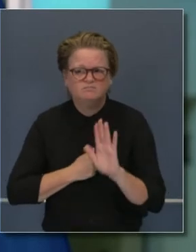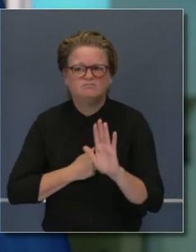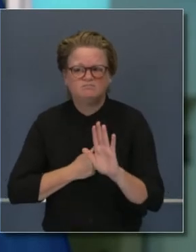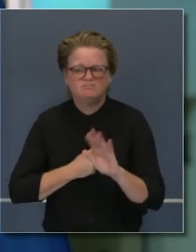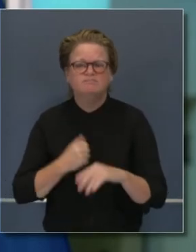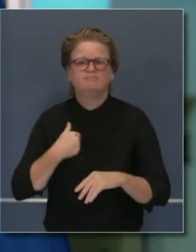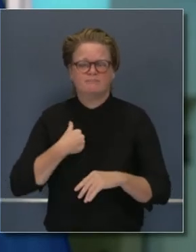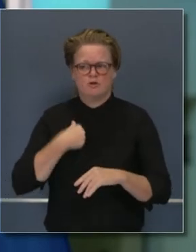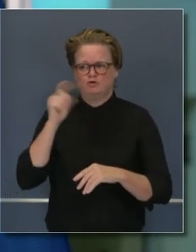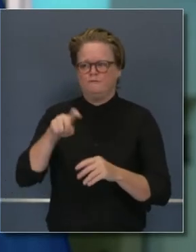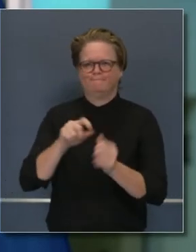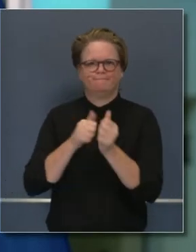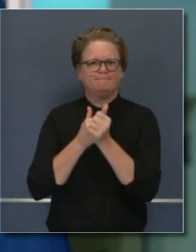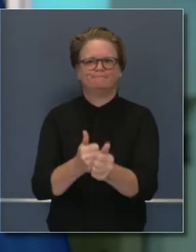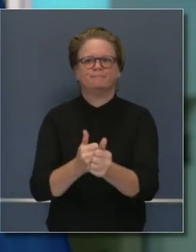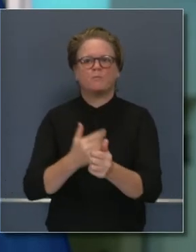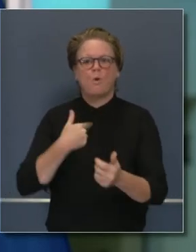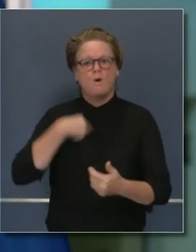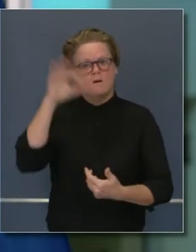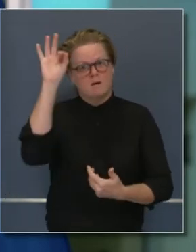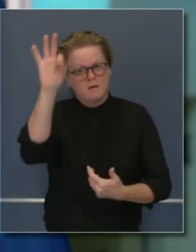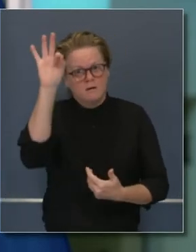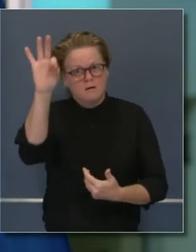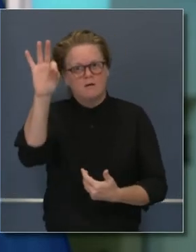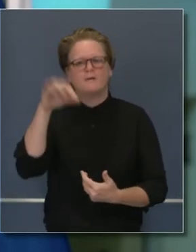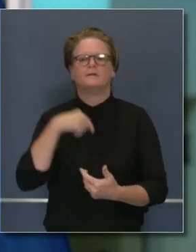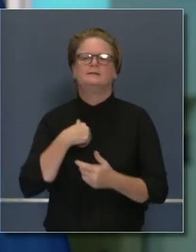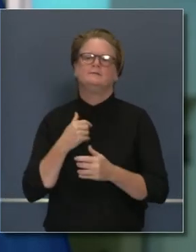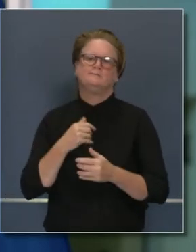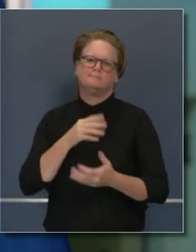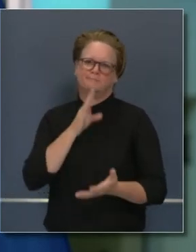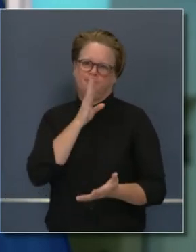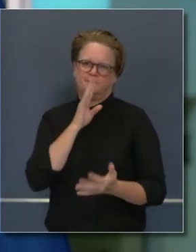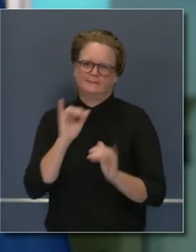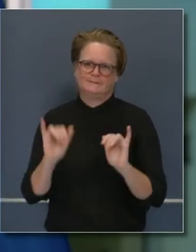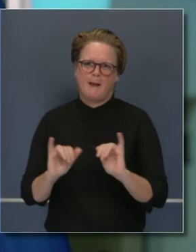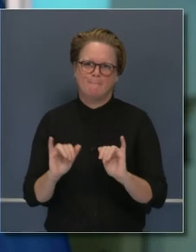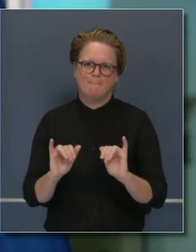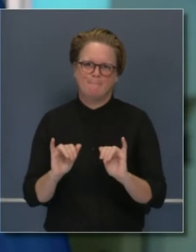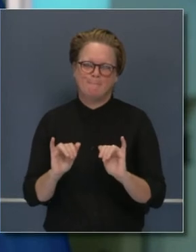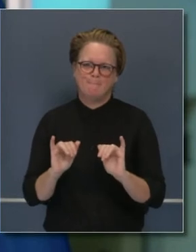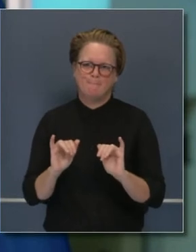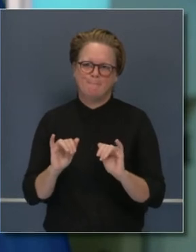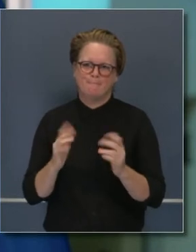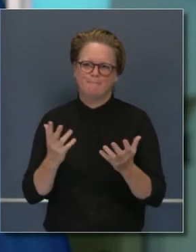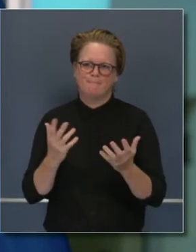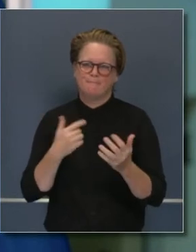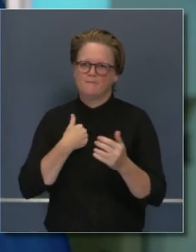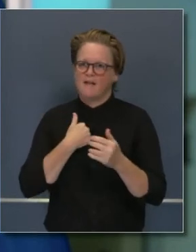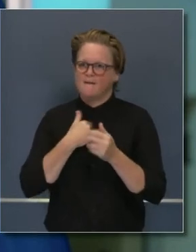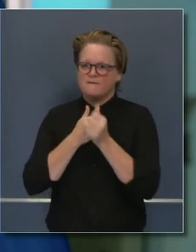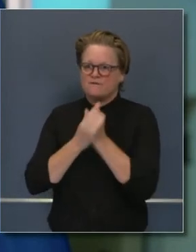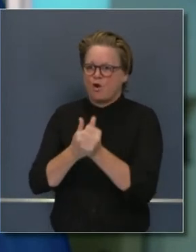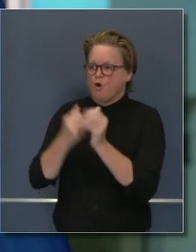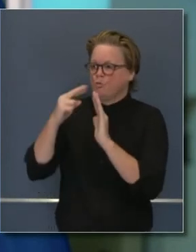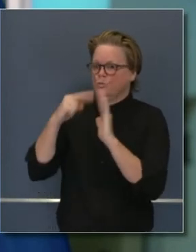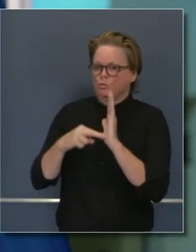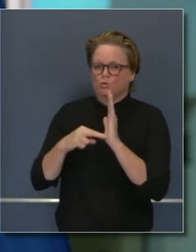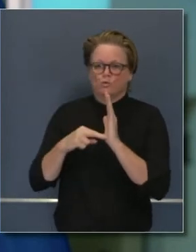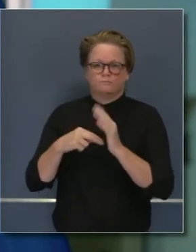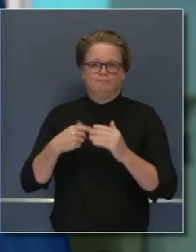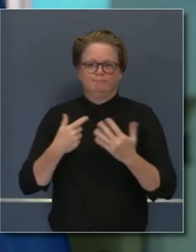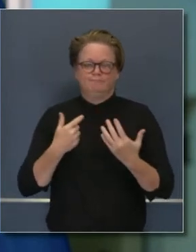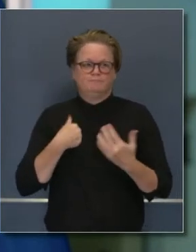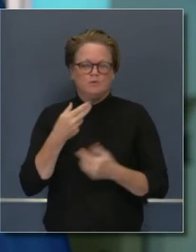disculpas a ustedes. Debo practicar lo que predico. Y he hecho mi mejor esfuerzo para hacerlo. Todos somos